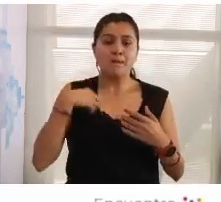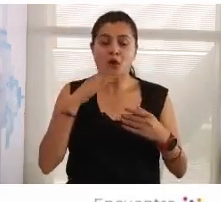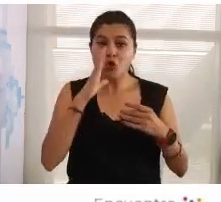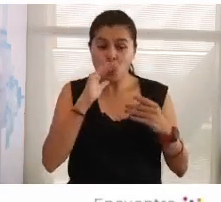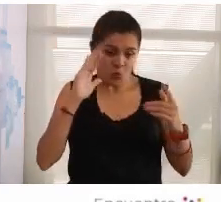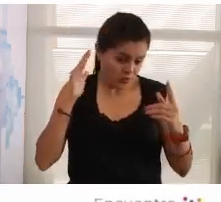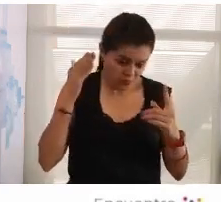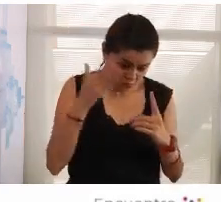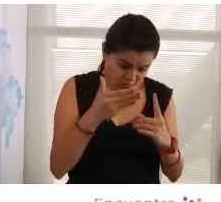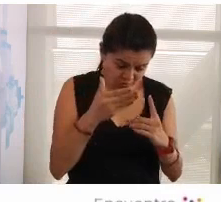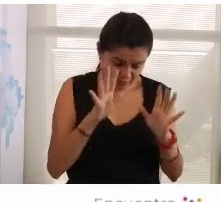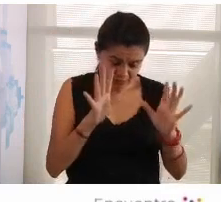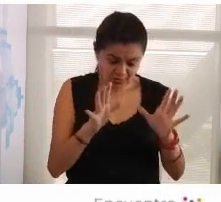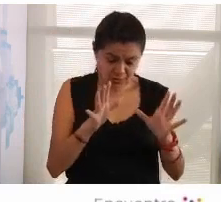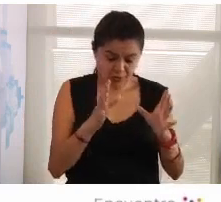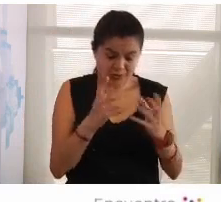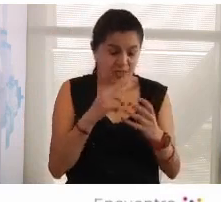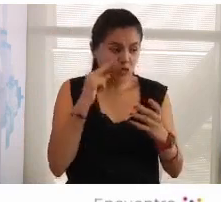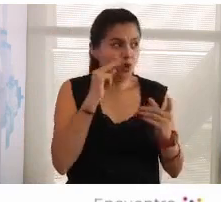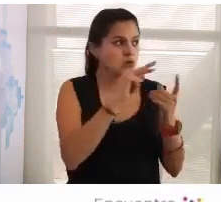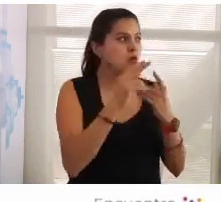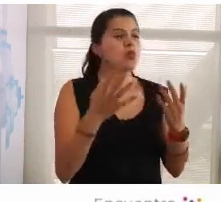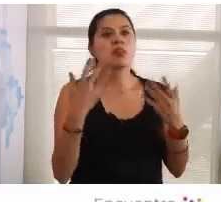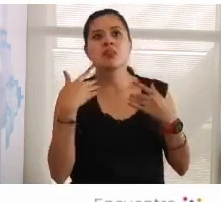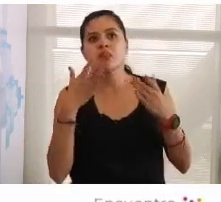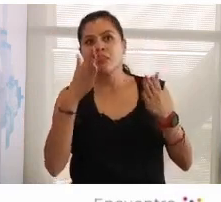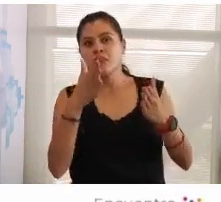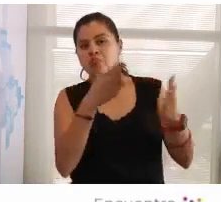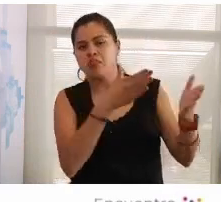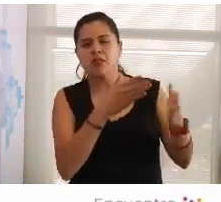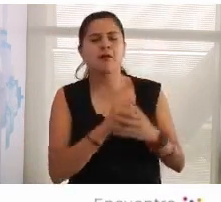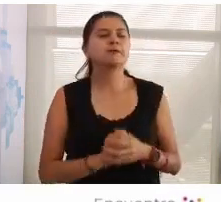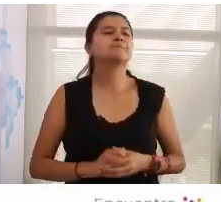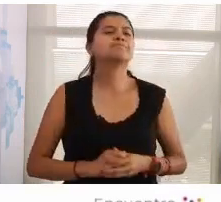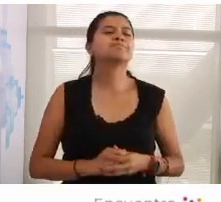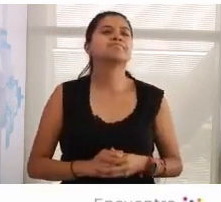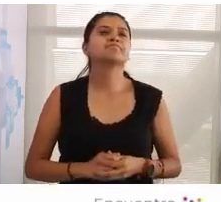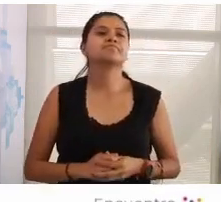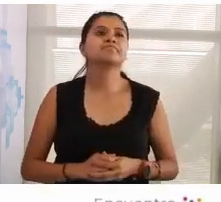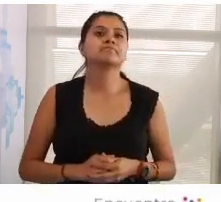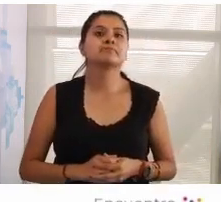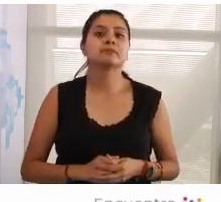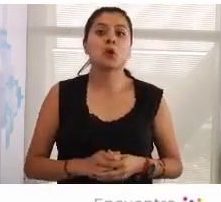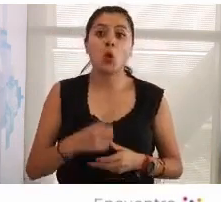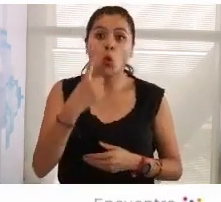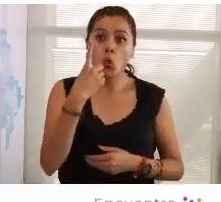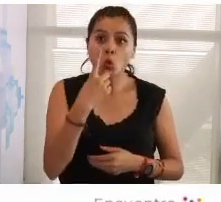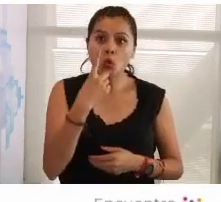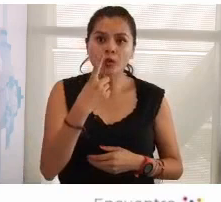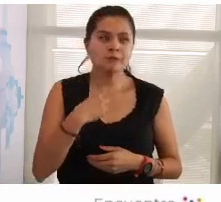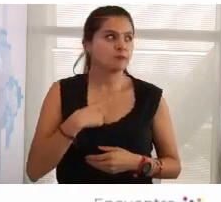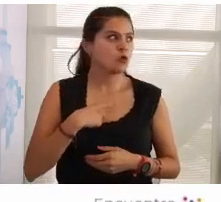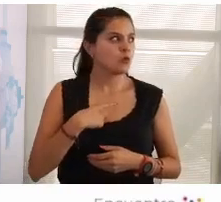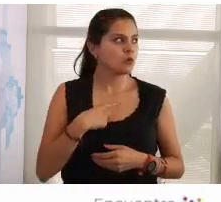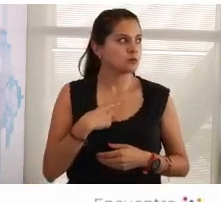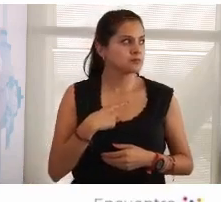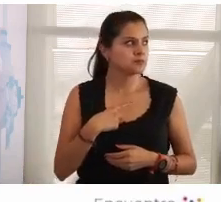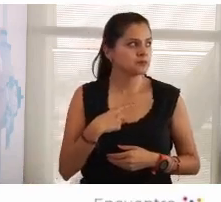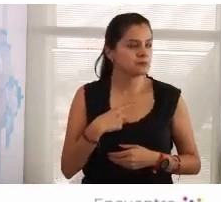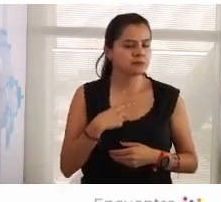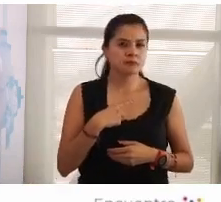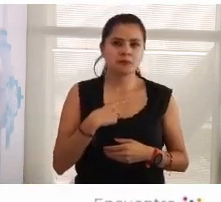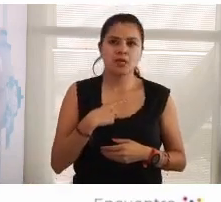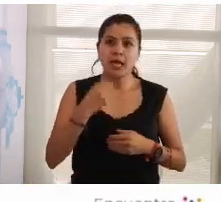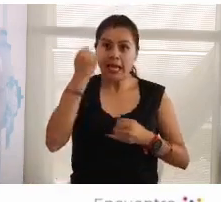concentrar en eso, ¿no? Y que no los veo que esté a la izquierda, ¿no? Uno es maniático de la perfección. Entonces, uno parece ese